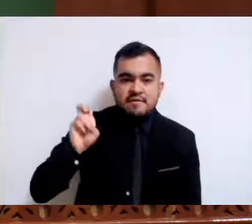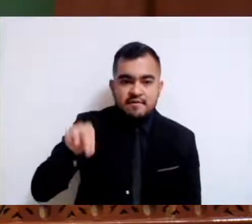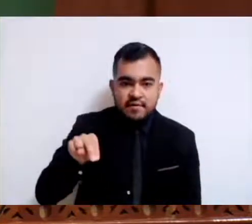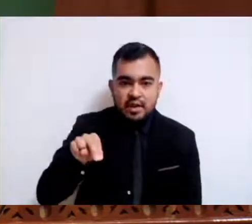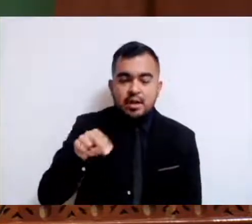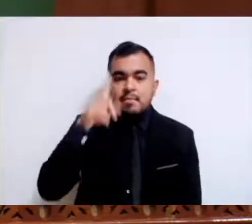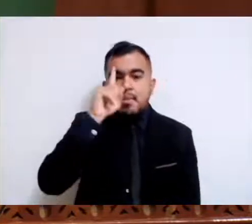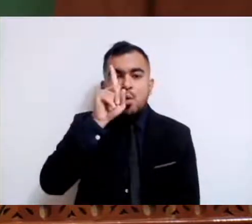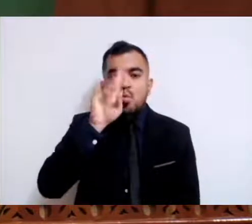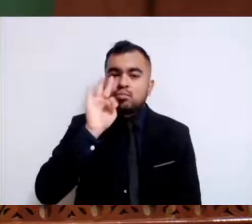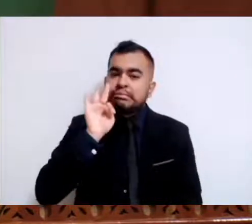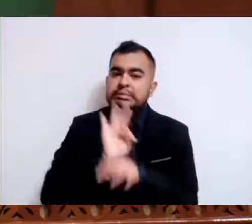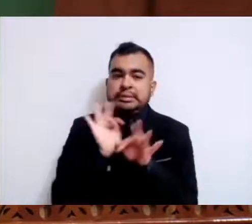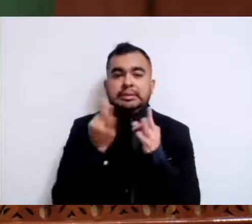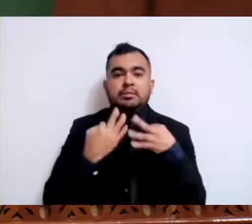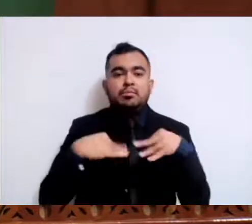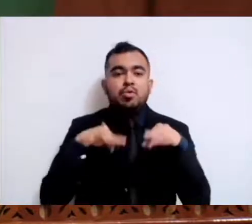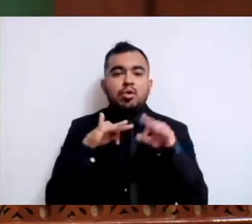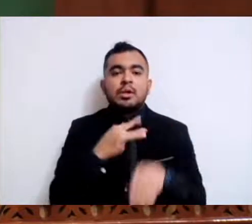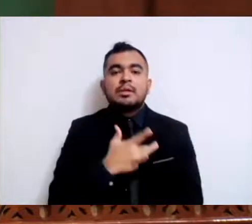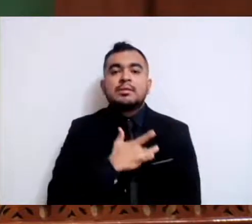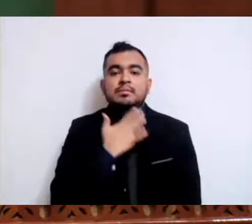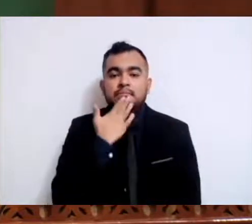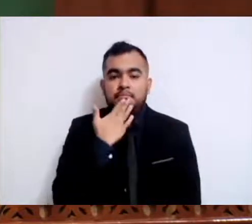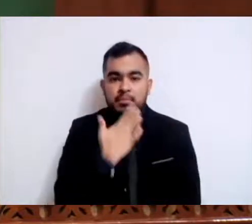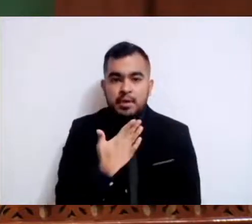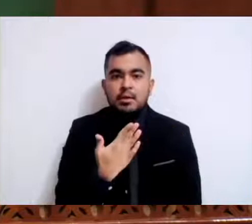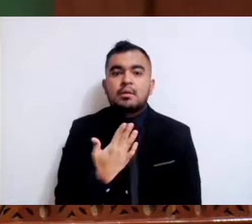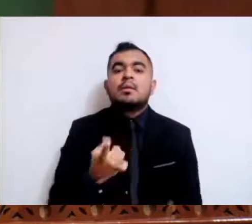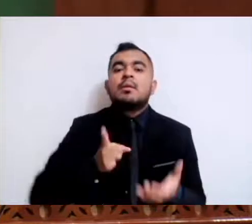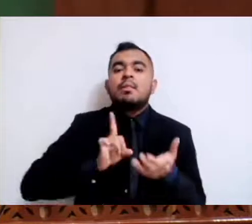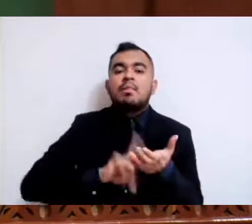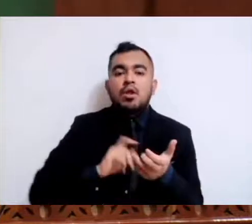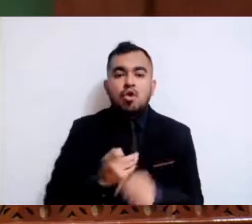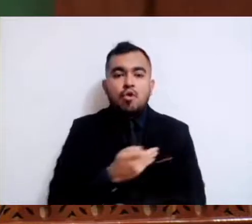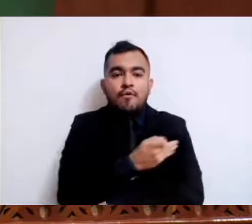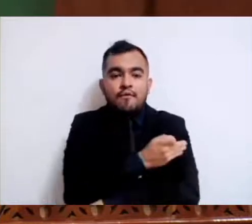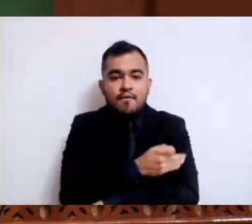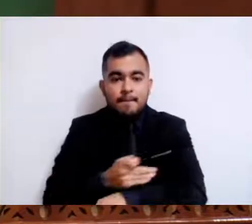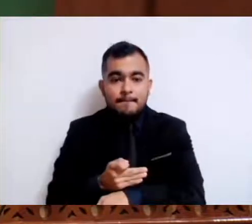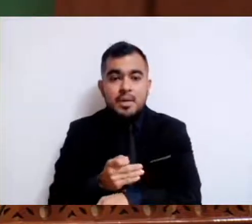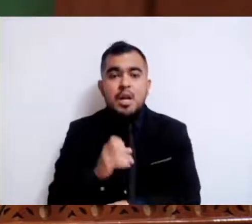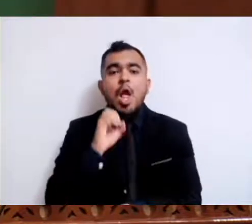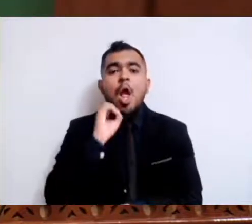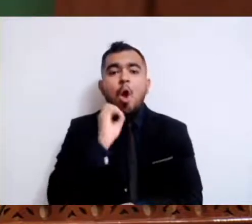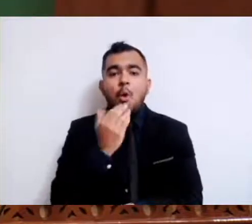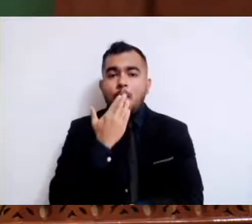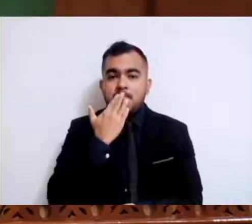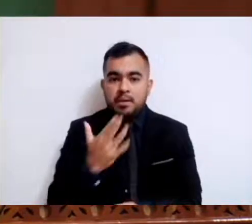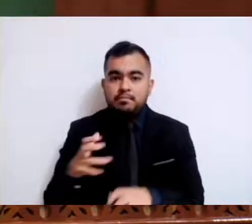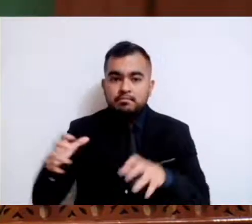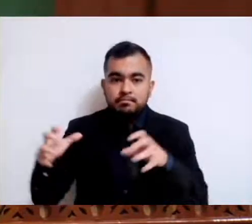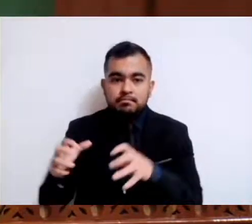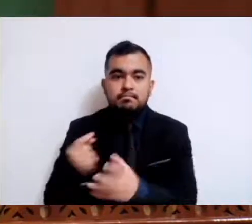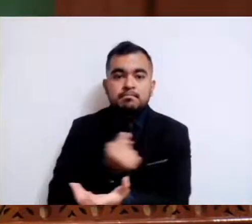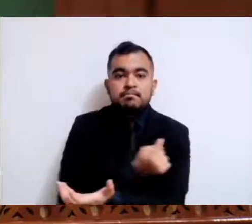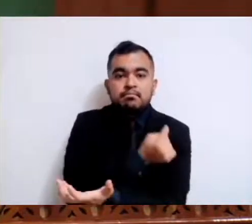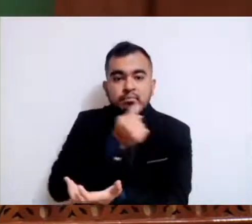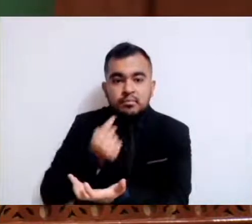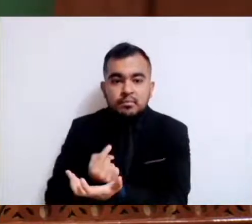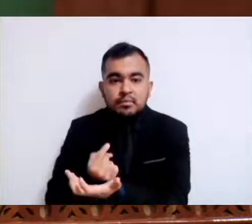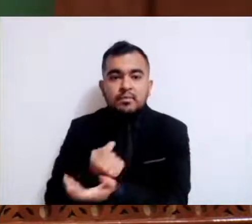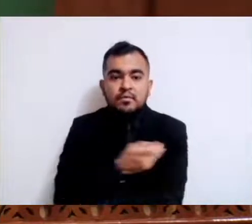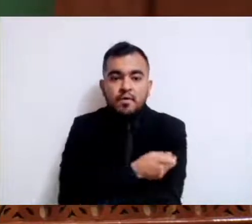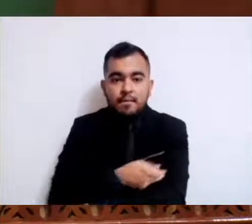integración de algún familiar o, en su caso, procurarles un núcleo familiar mediante la adopción, así